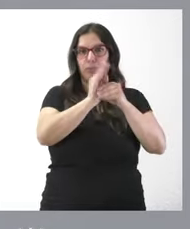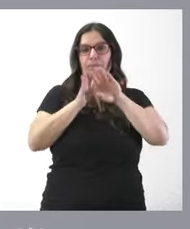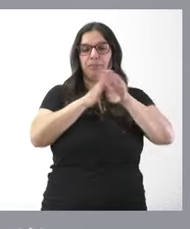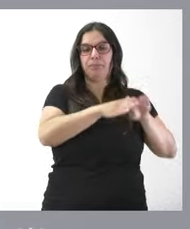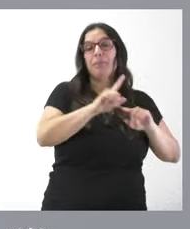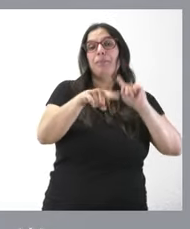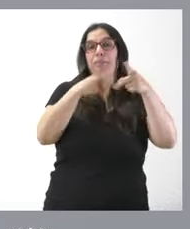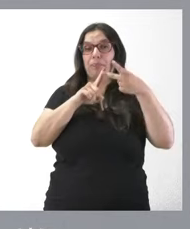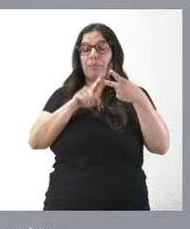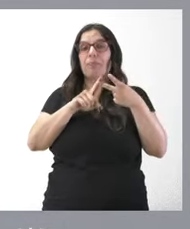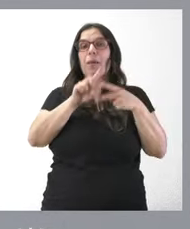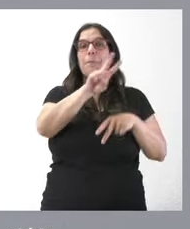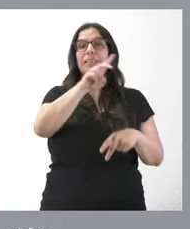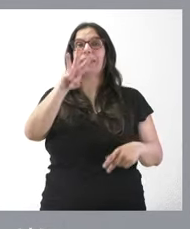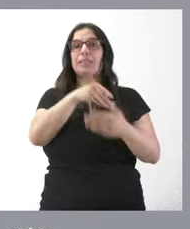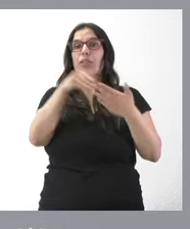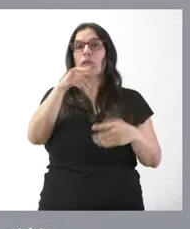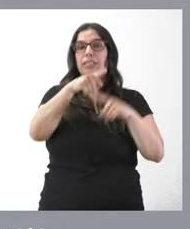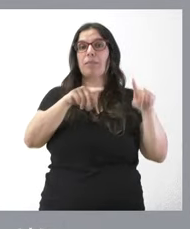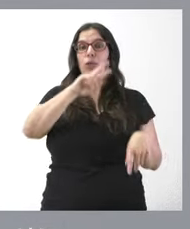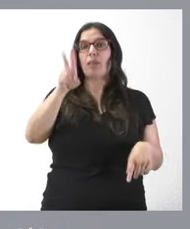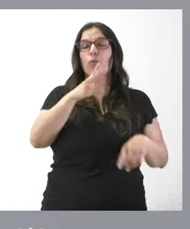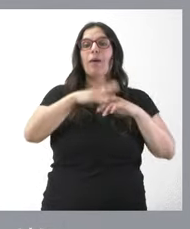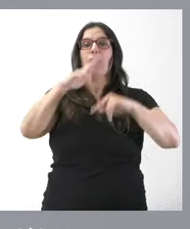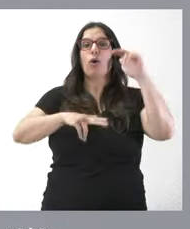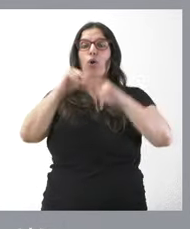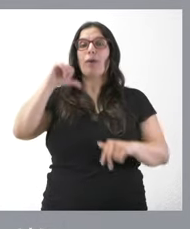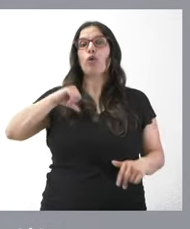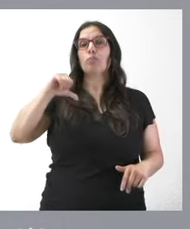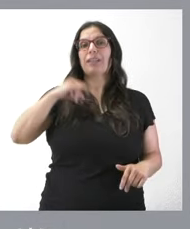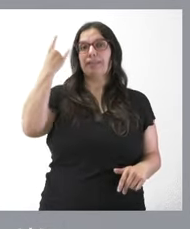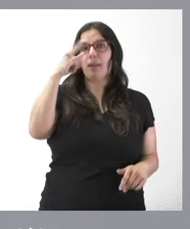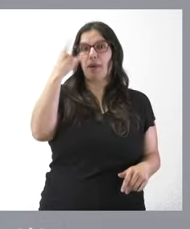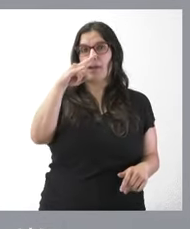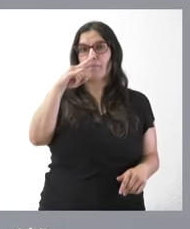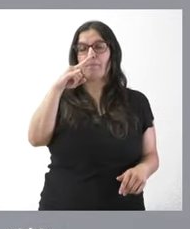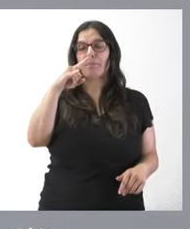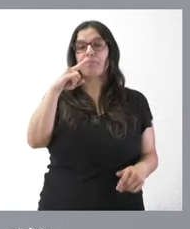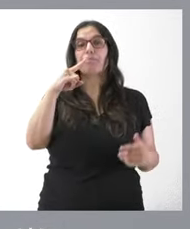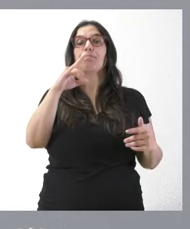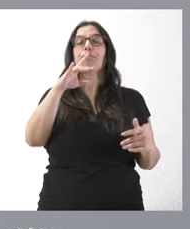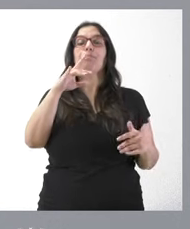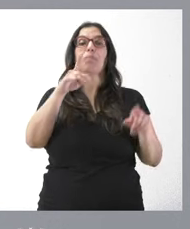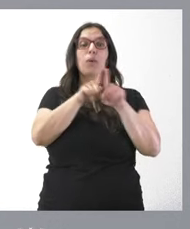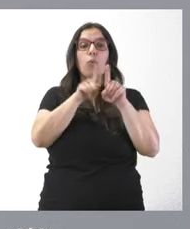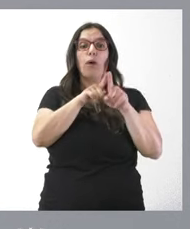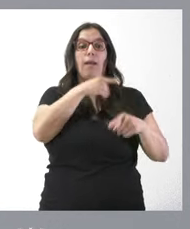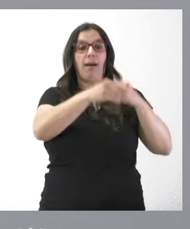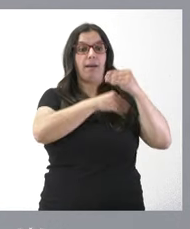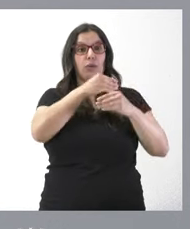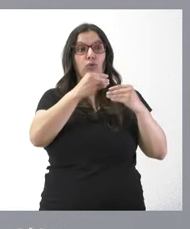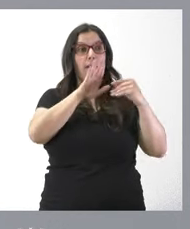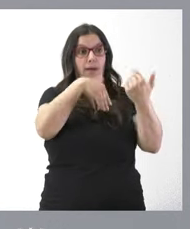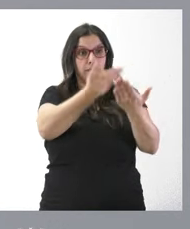de 23 millones y medio de euros en las obras del Hospital de Salamanca, como complemento de lo realizado hasta el momento para